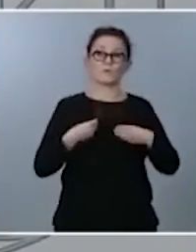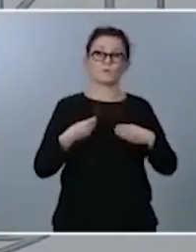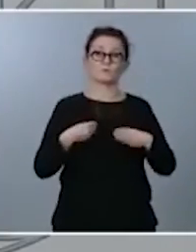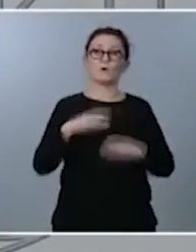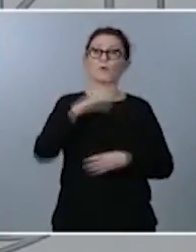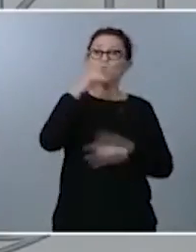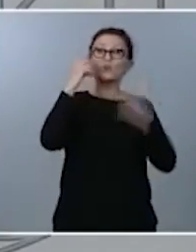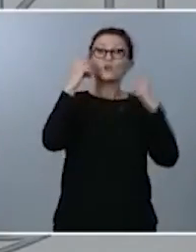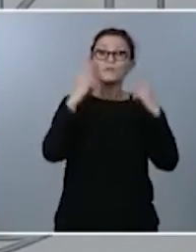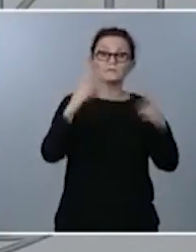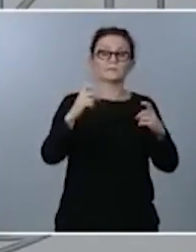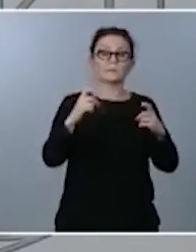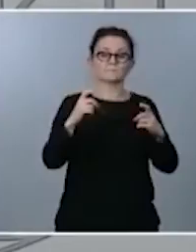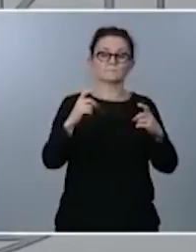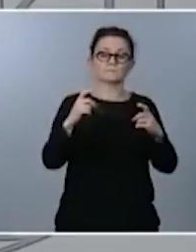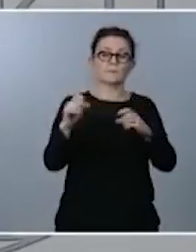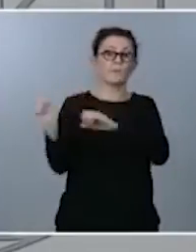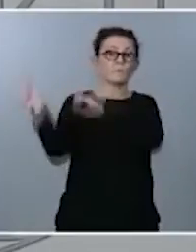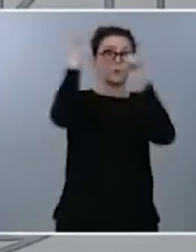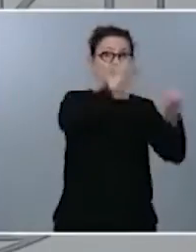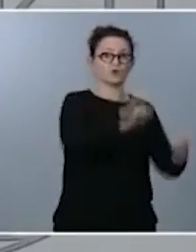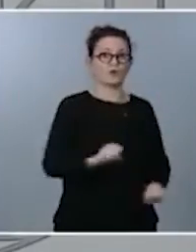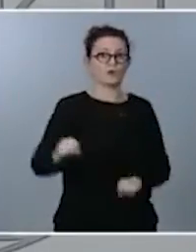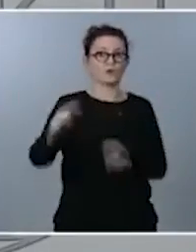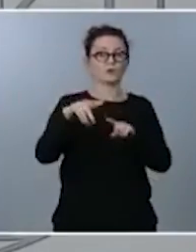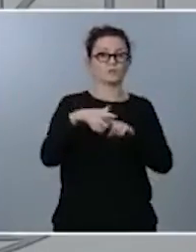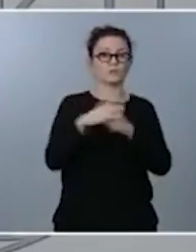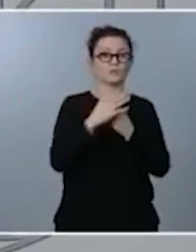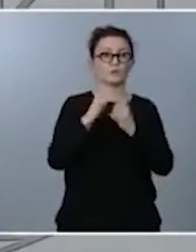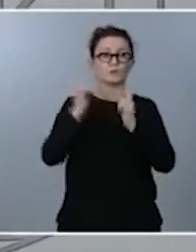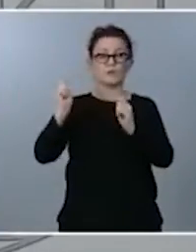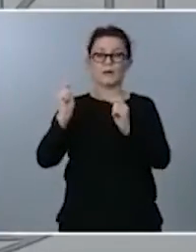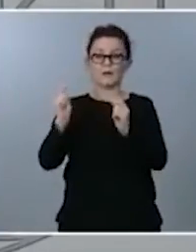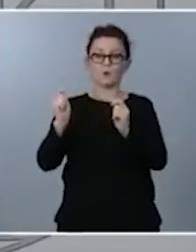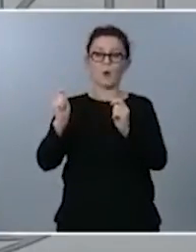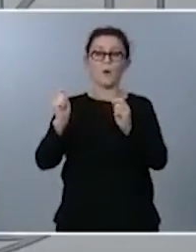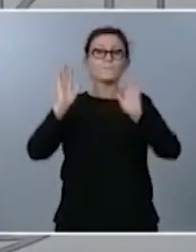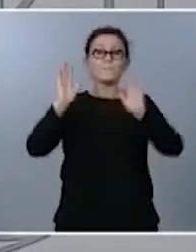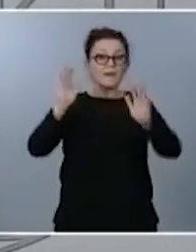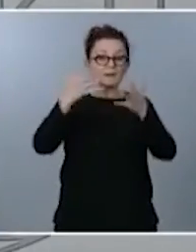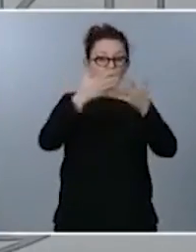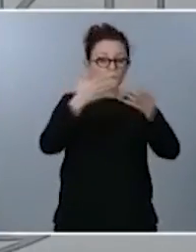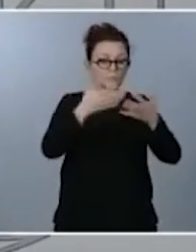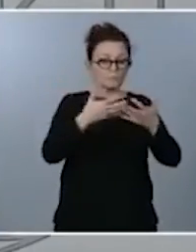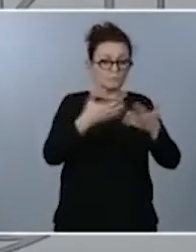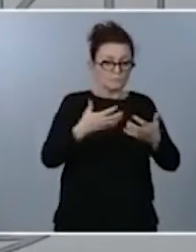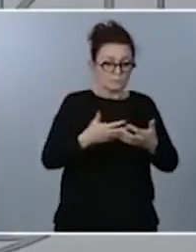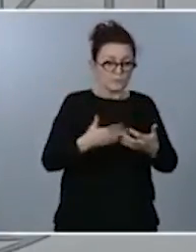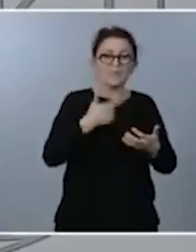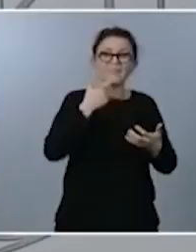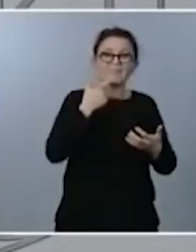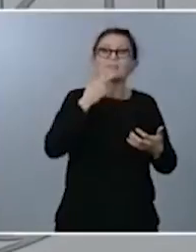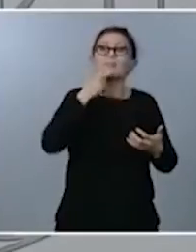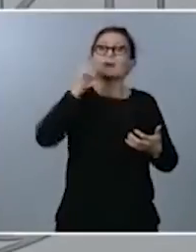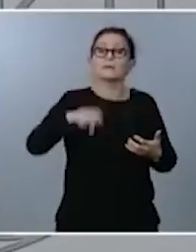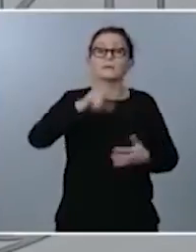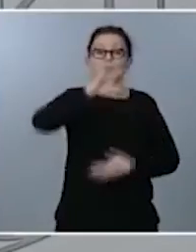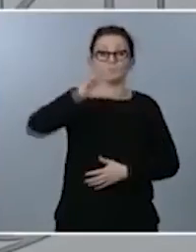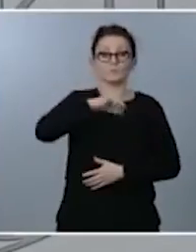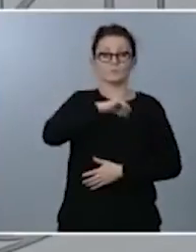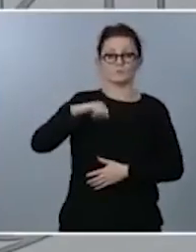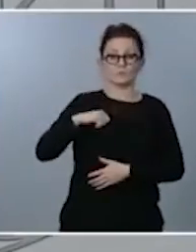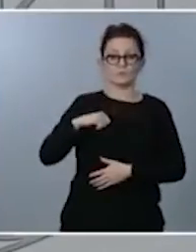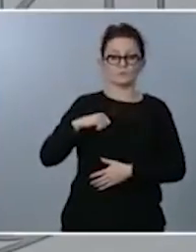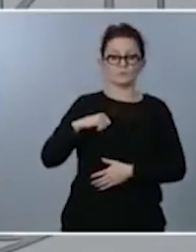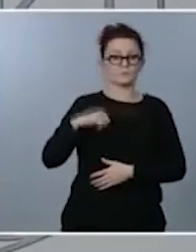caparazón del estado de alarma aunque la letra que lo va a concretar se dicta por parte de las comunidades autónomas creo que me he